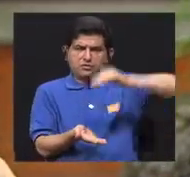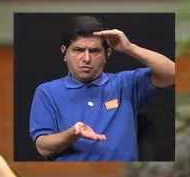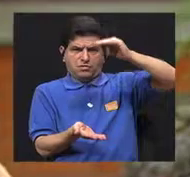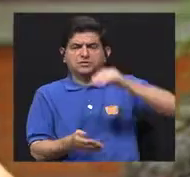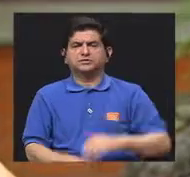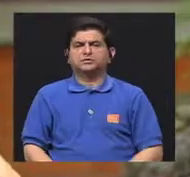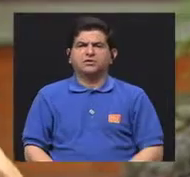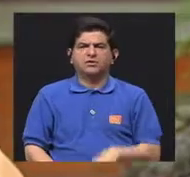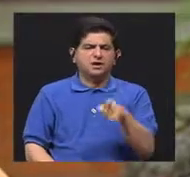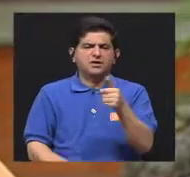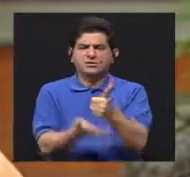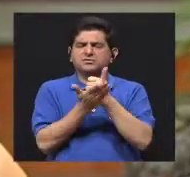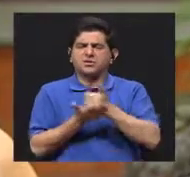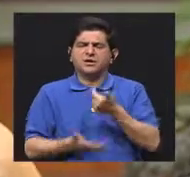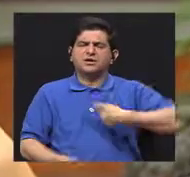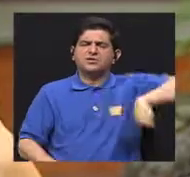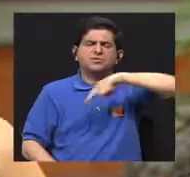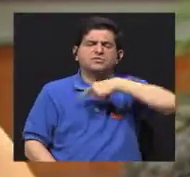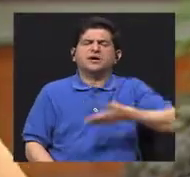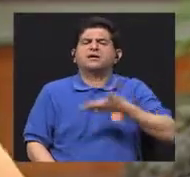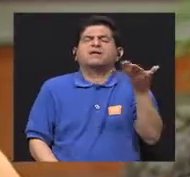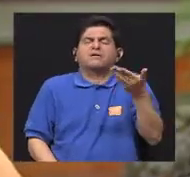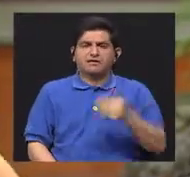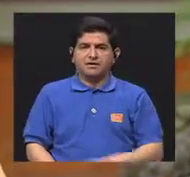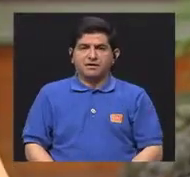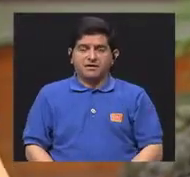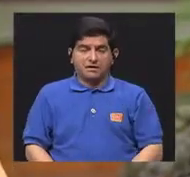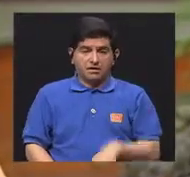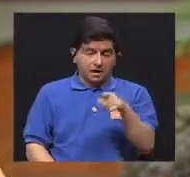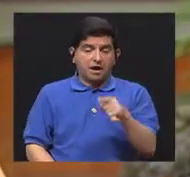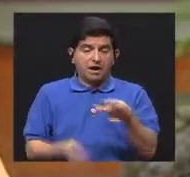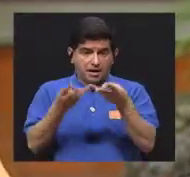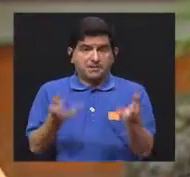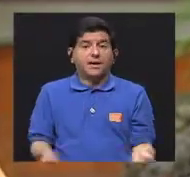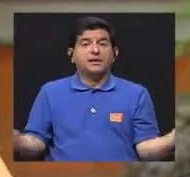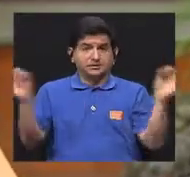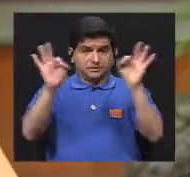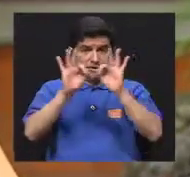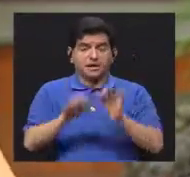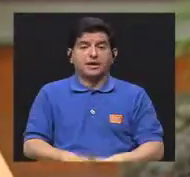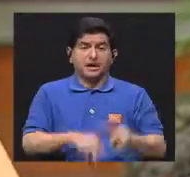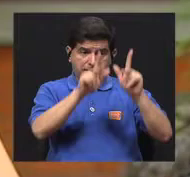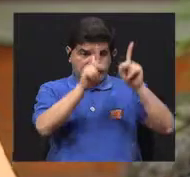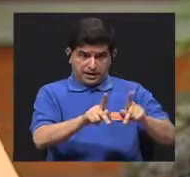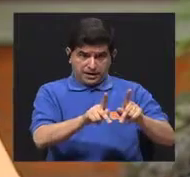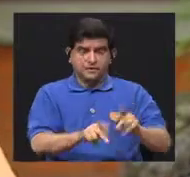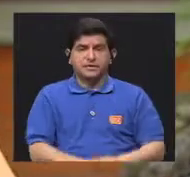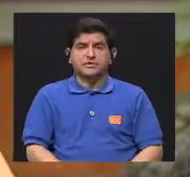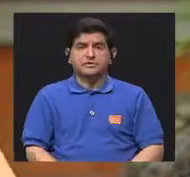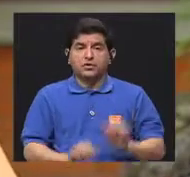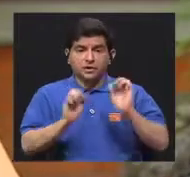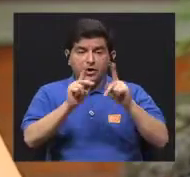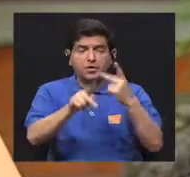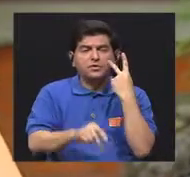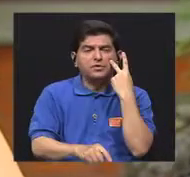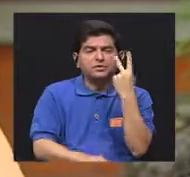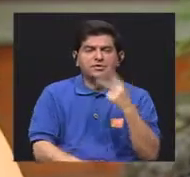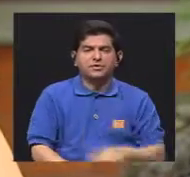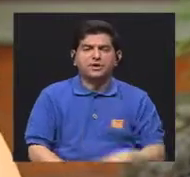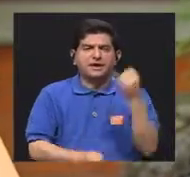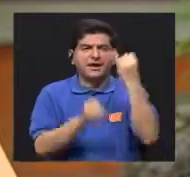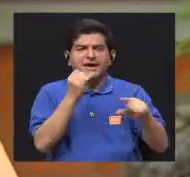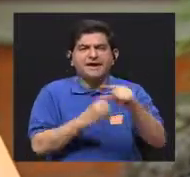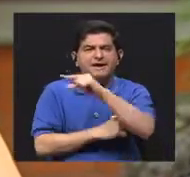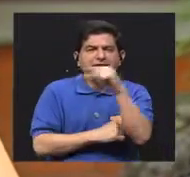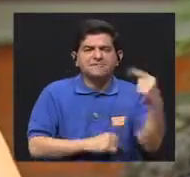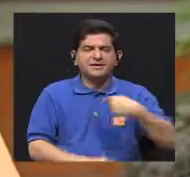Y eso, qué nos sirve? Eso, bueno, es un insumo muy importante, tanto para el paciente, ¿verdad? Porque nos permite ver, mira, los